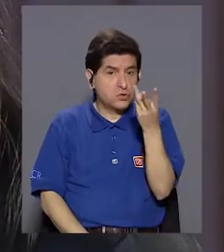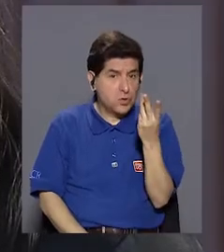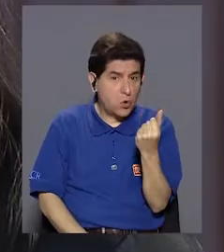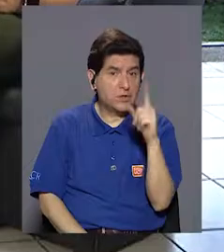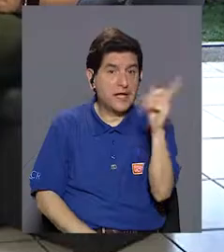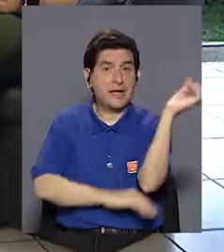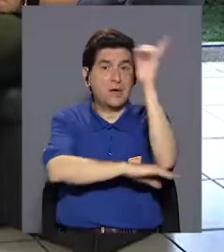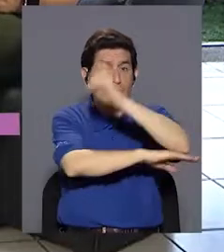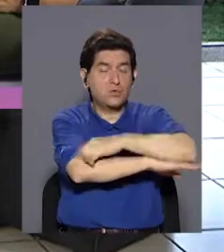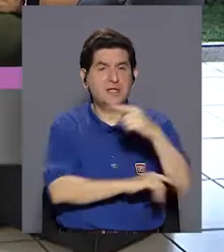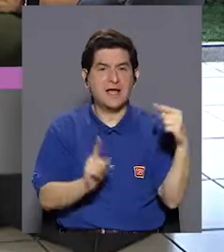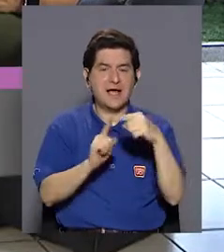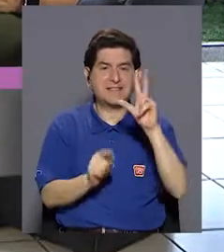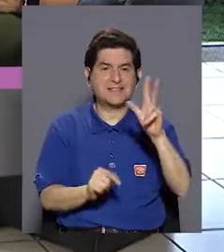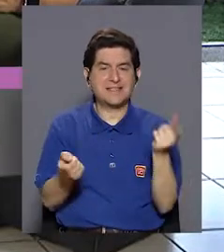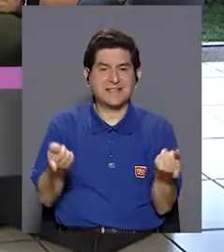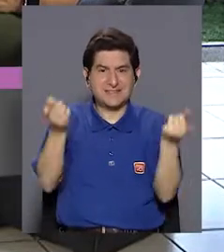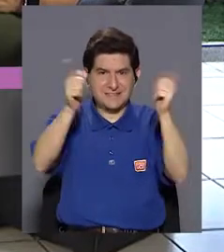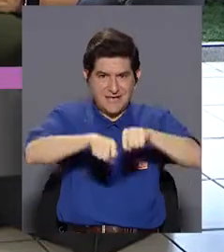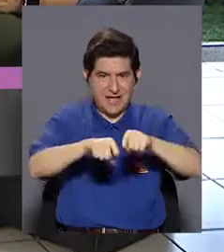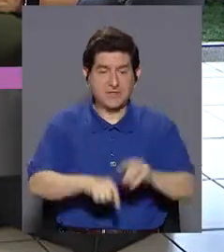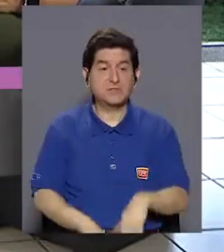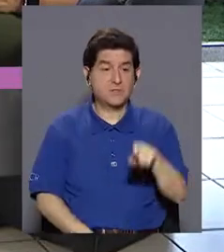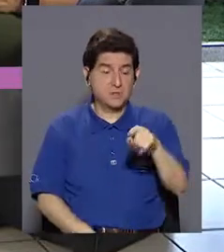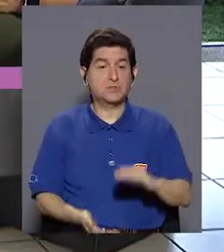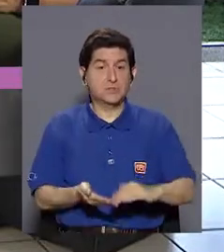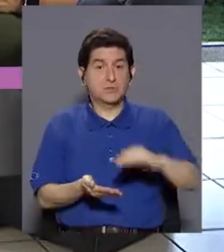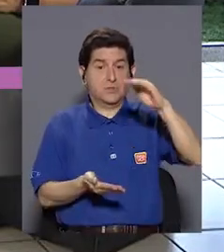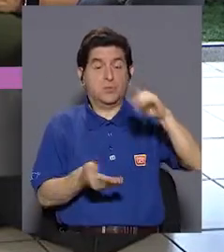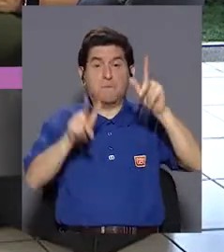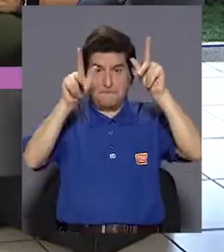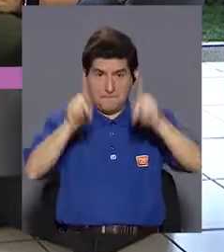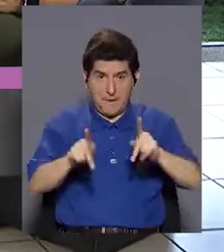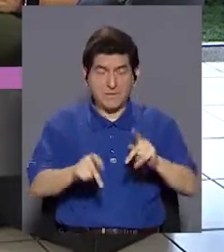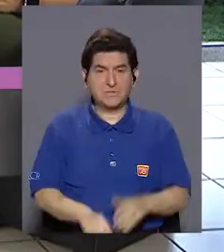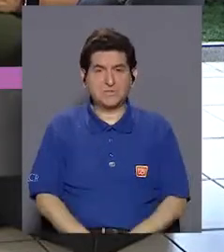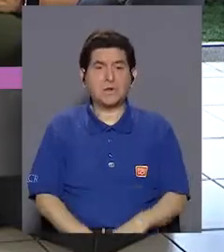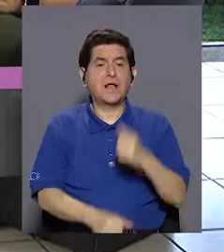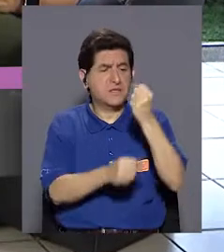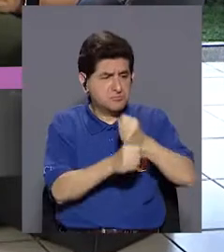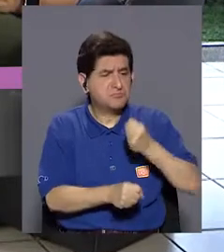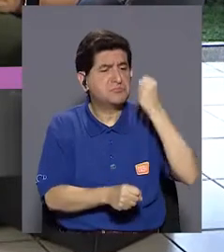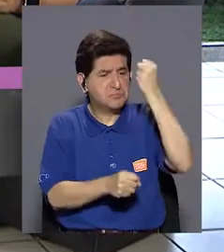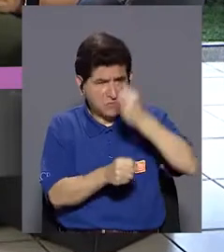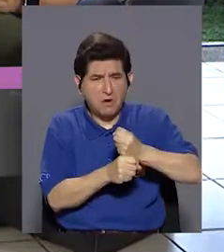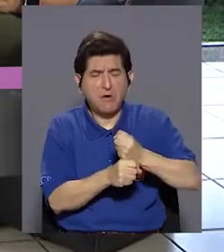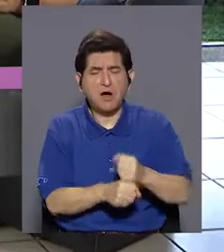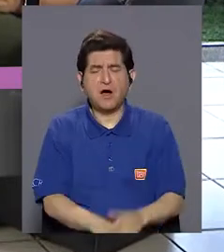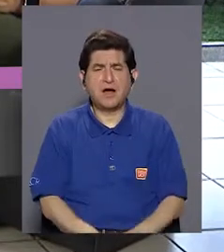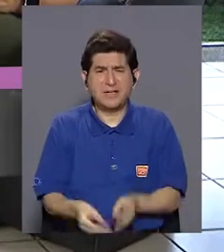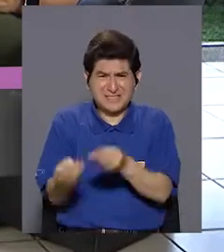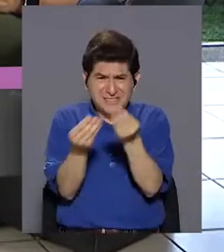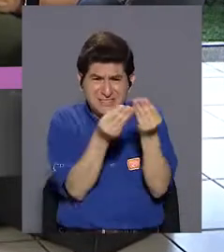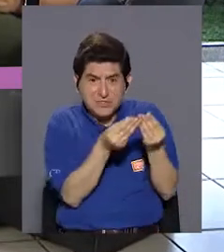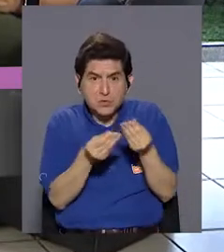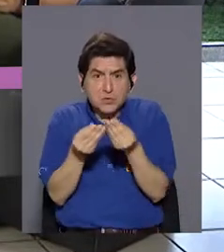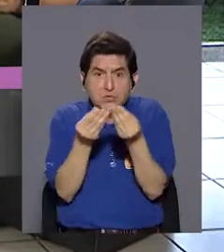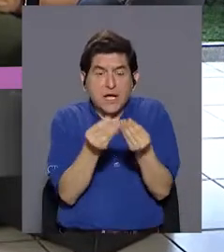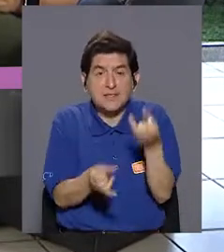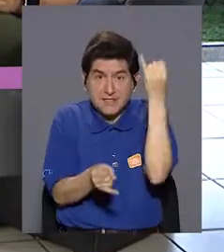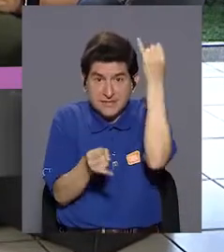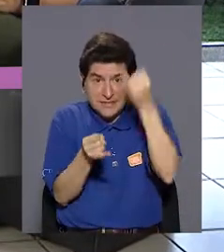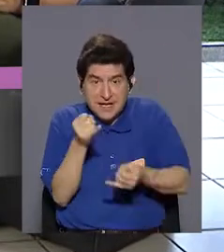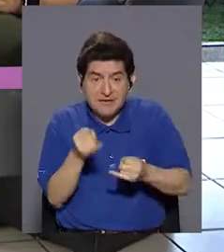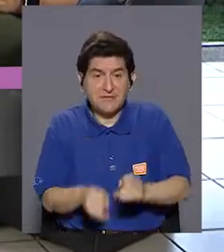contabilizar en un día hasta tres casos, lo cual es muchísimo, de personas que han estado trabajando con sustancias que